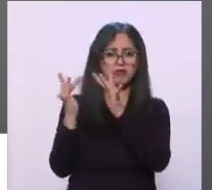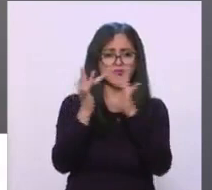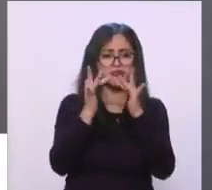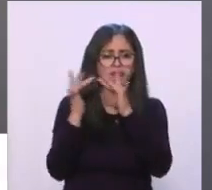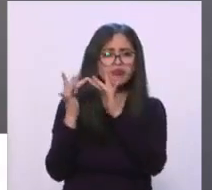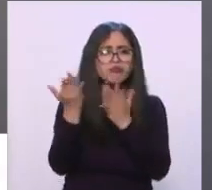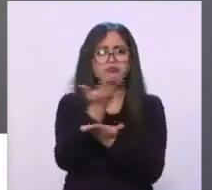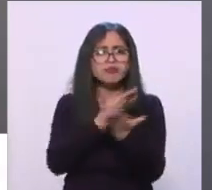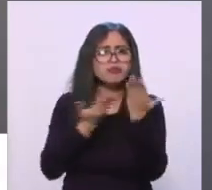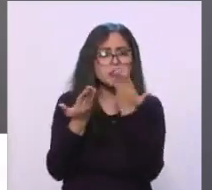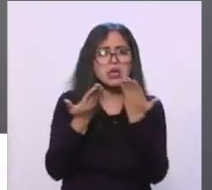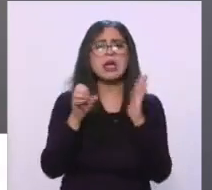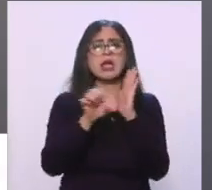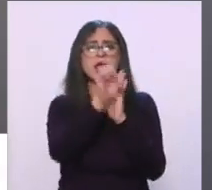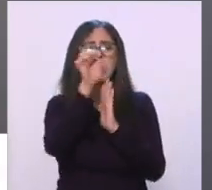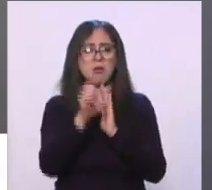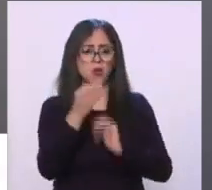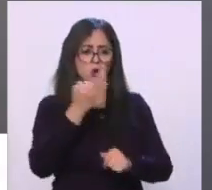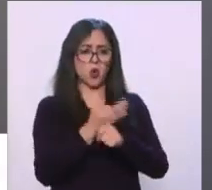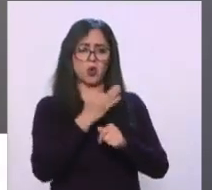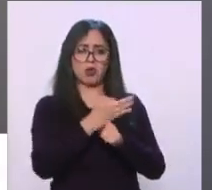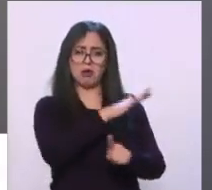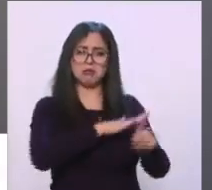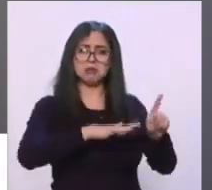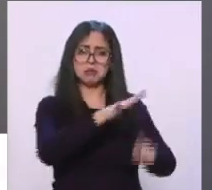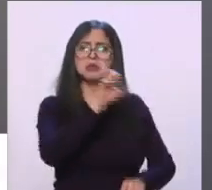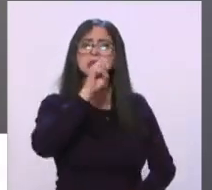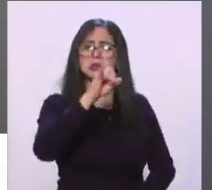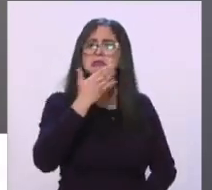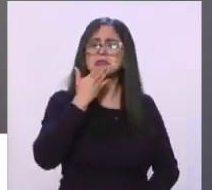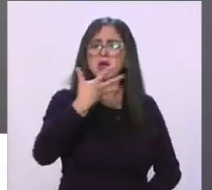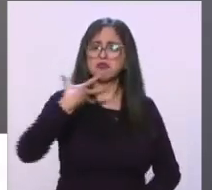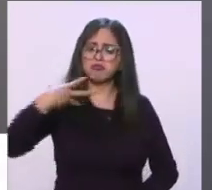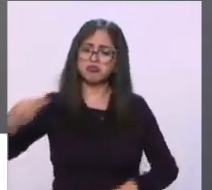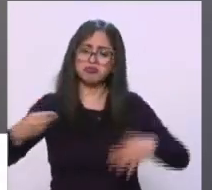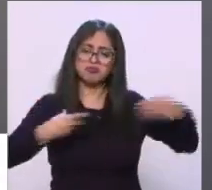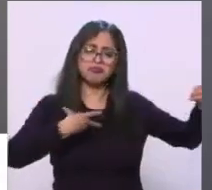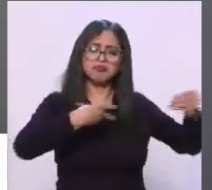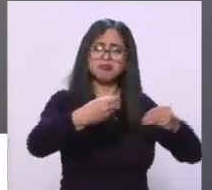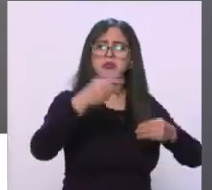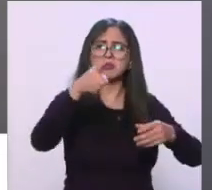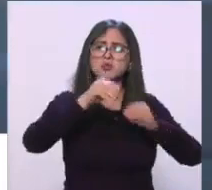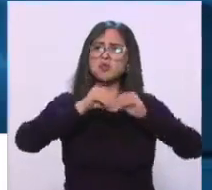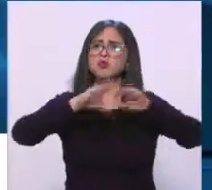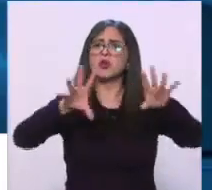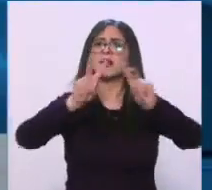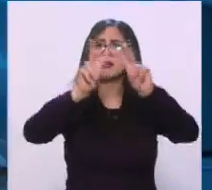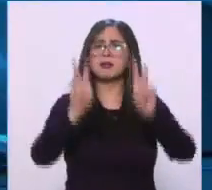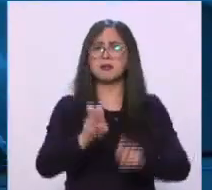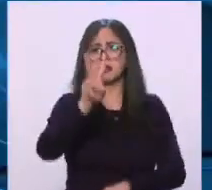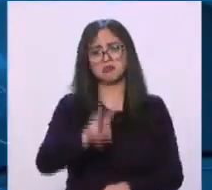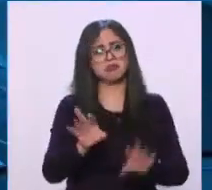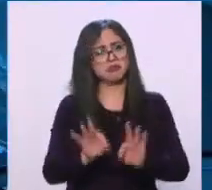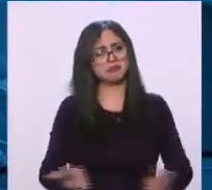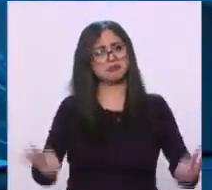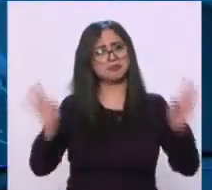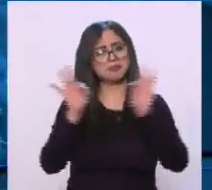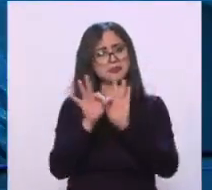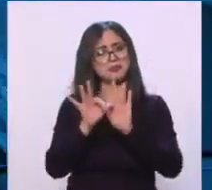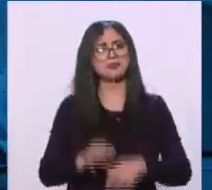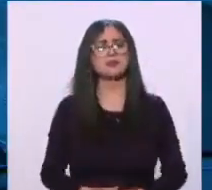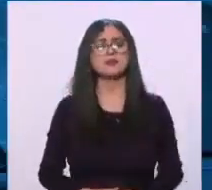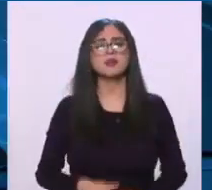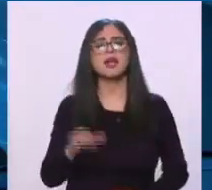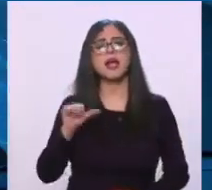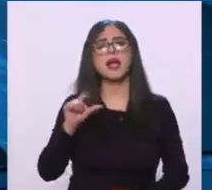como de este lado, del lado orgánico, pues si hay una amplificación real de un tema importante, ¿no? Pues Alberto, muchísimas